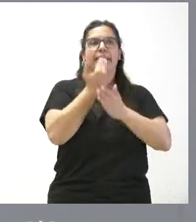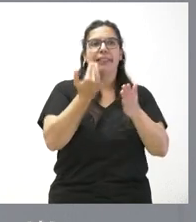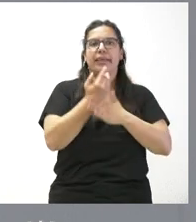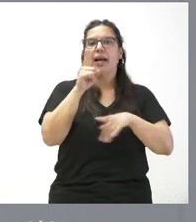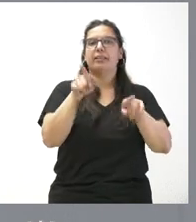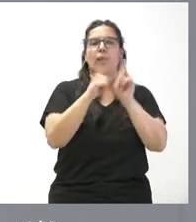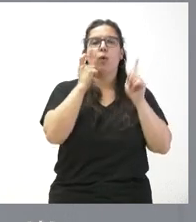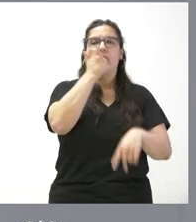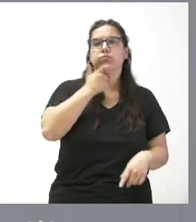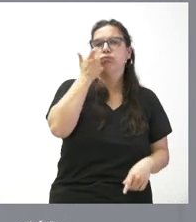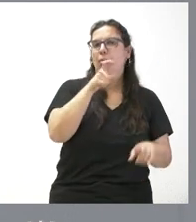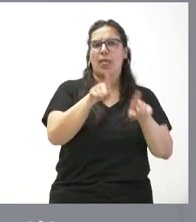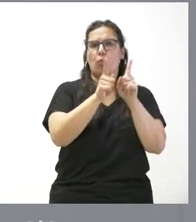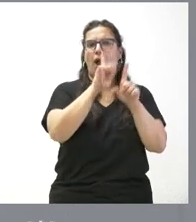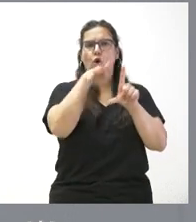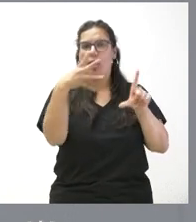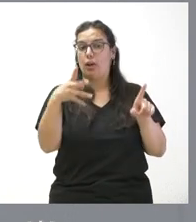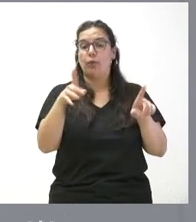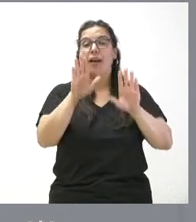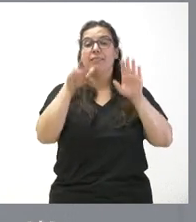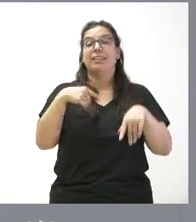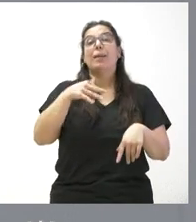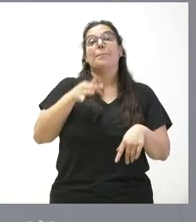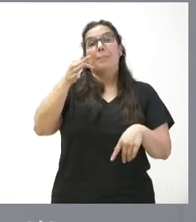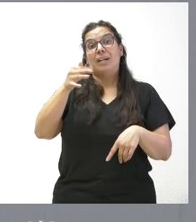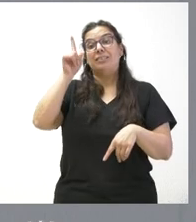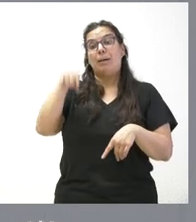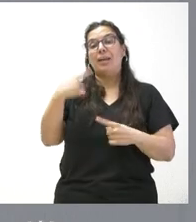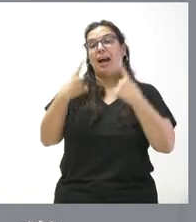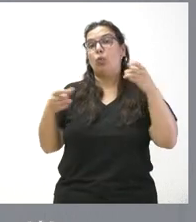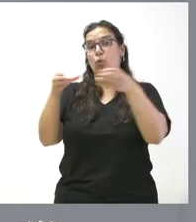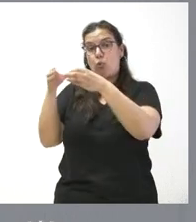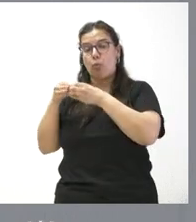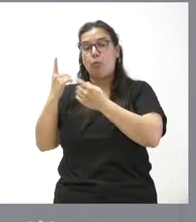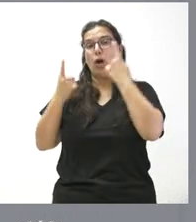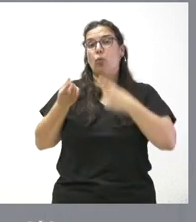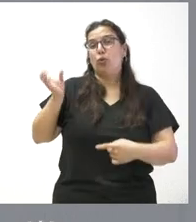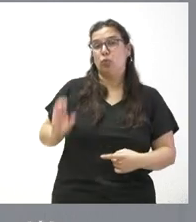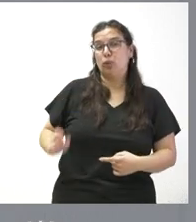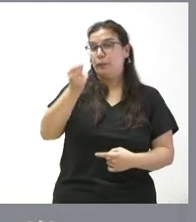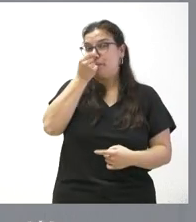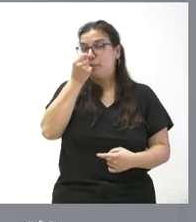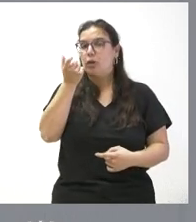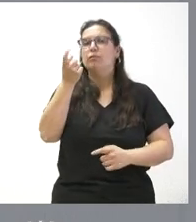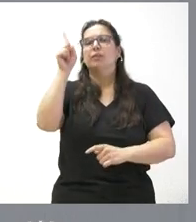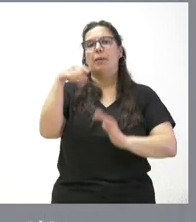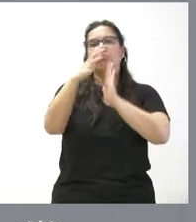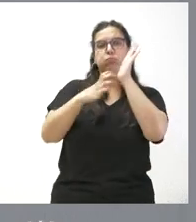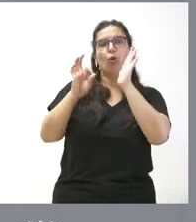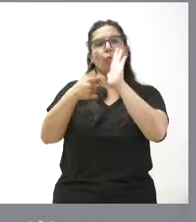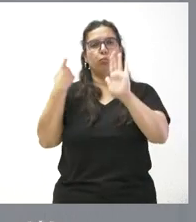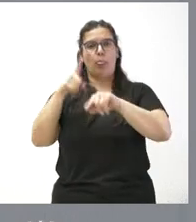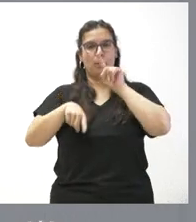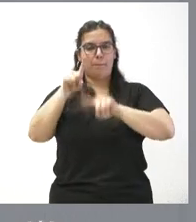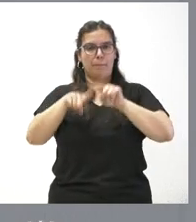y del tiempo de utilización, es que determinados colectivos y determinados niveles de renta tienen exenciones o bonificaciones. En el caso